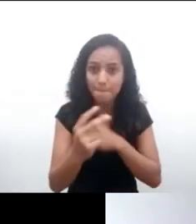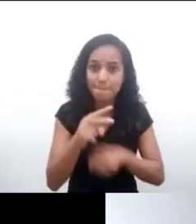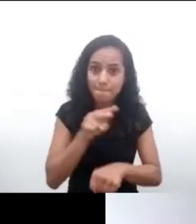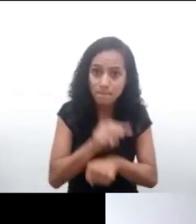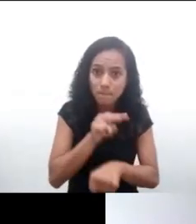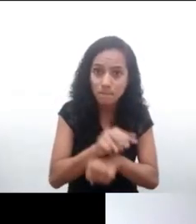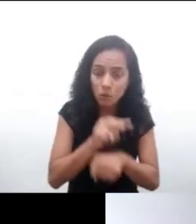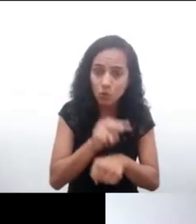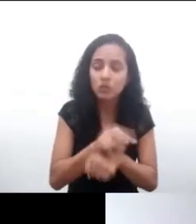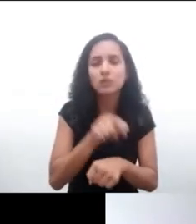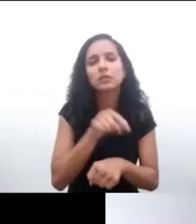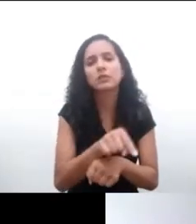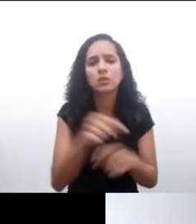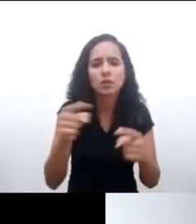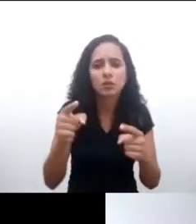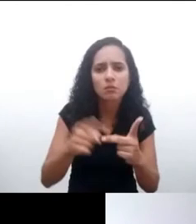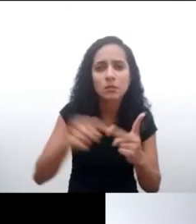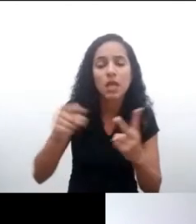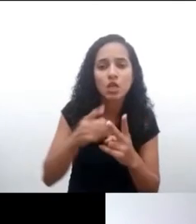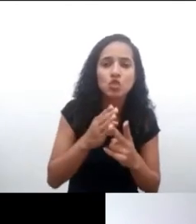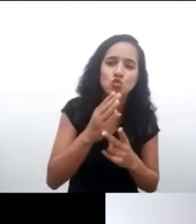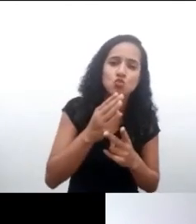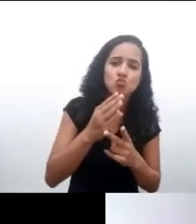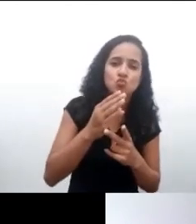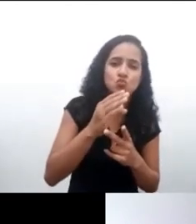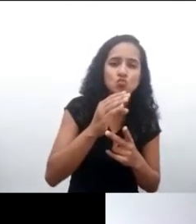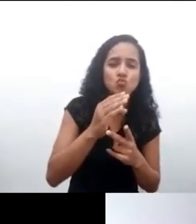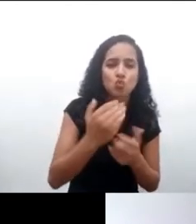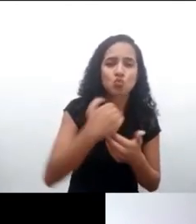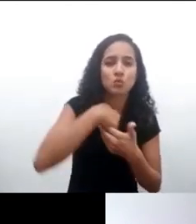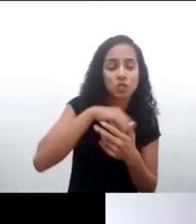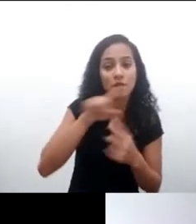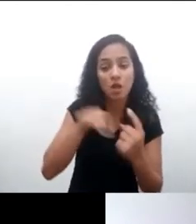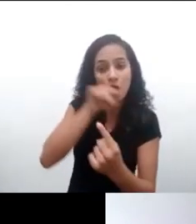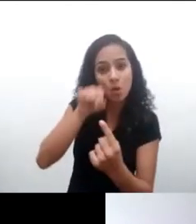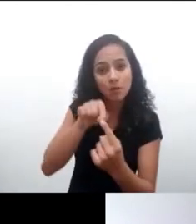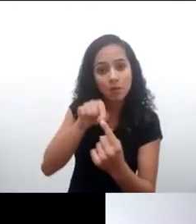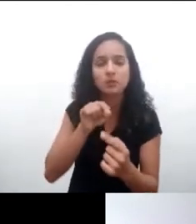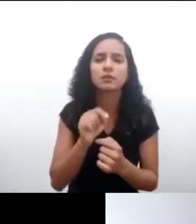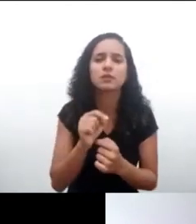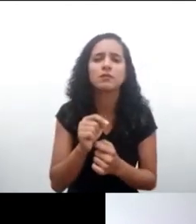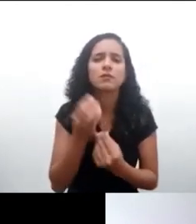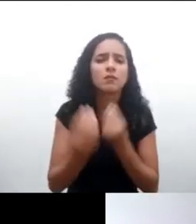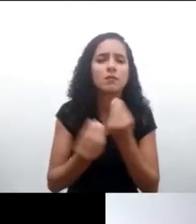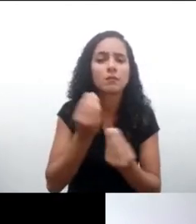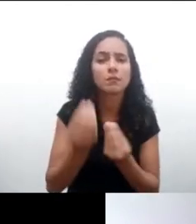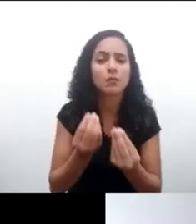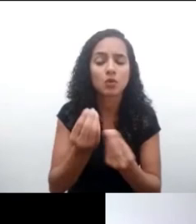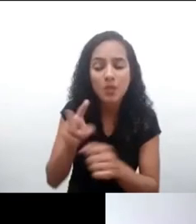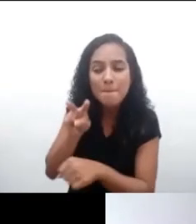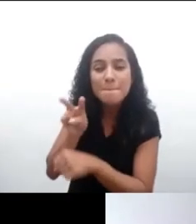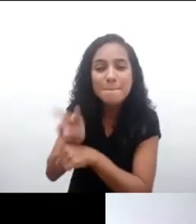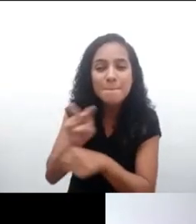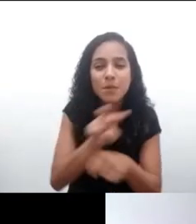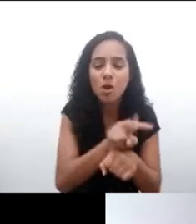protección de datos tiene dos dimensiones, una subjetiva y una objetiva. Y en la subjetiva de la dimensión, nosotros